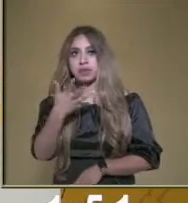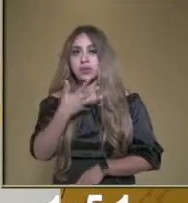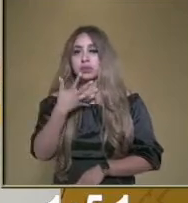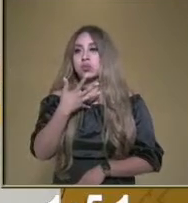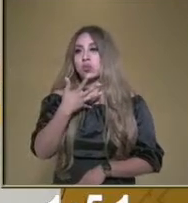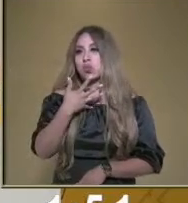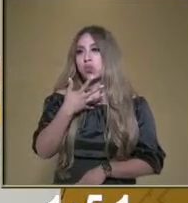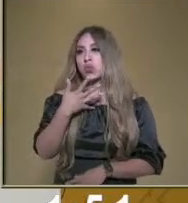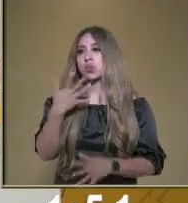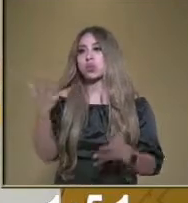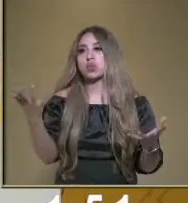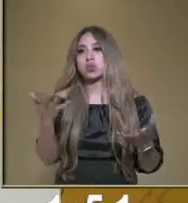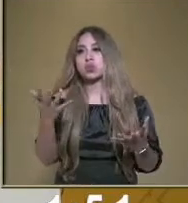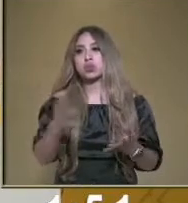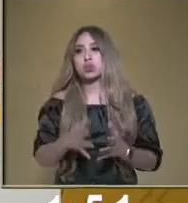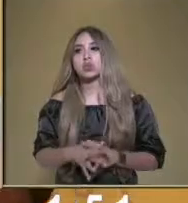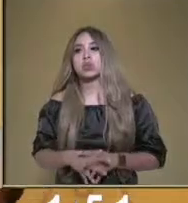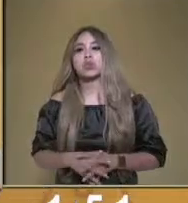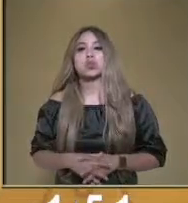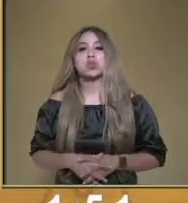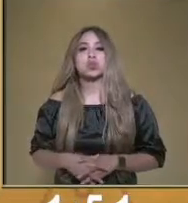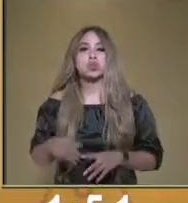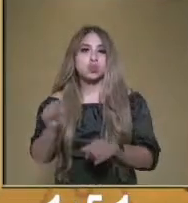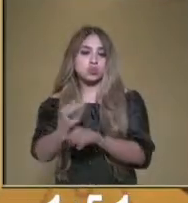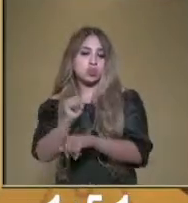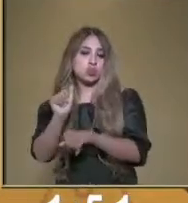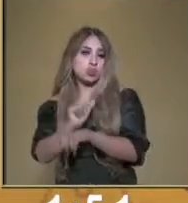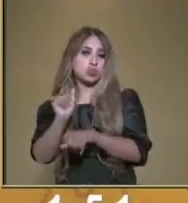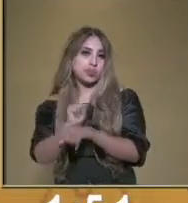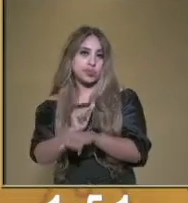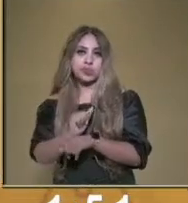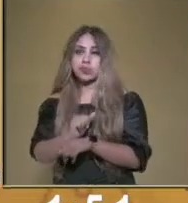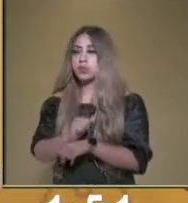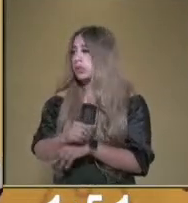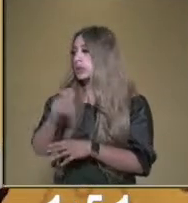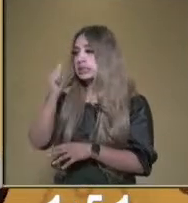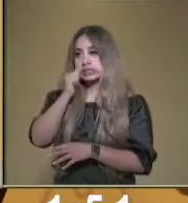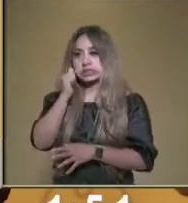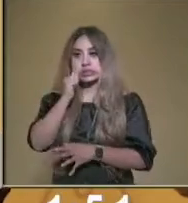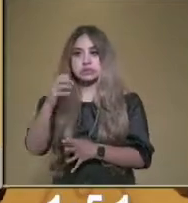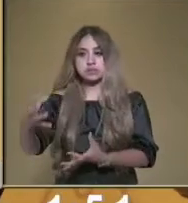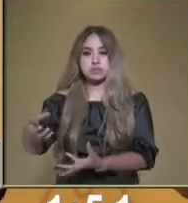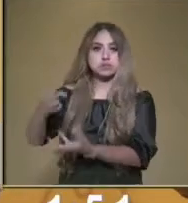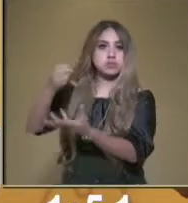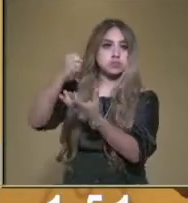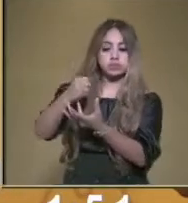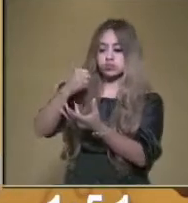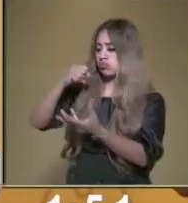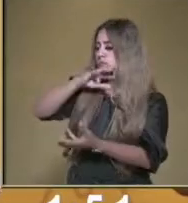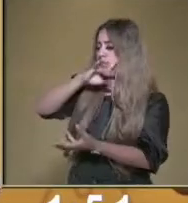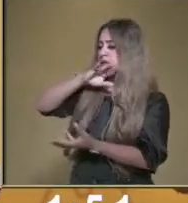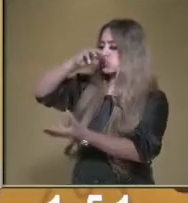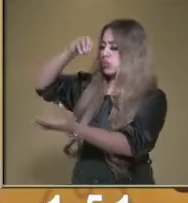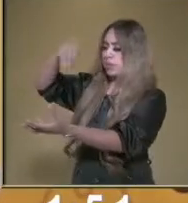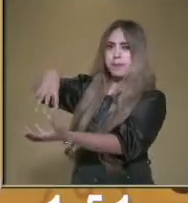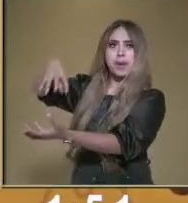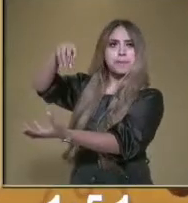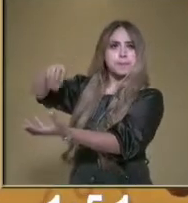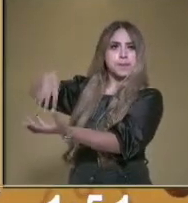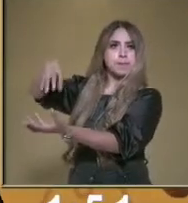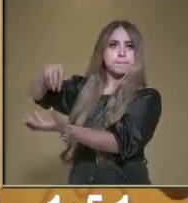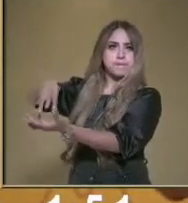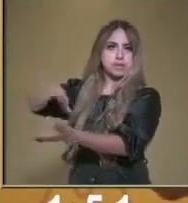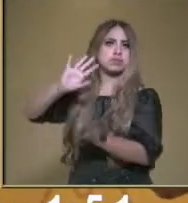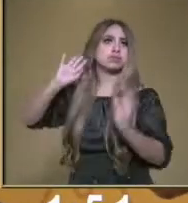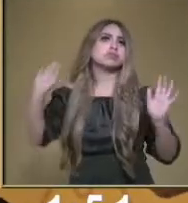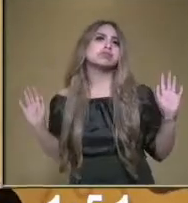que por lo general sucede, siempre mantengámonos con una bolsa para poner y colocar nuestra basura que vamos ocupando.